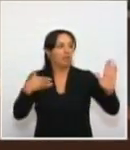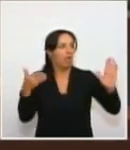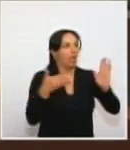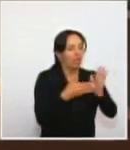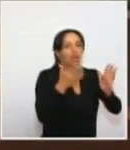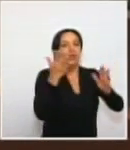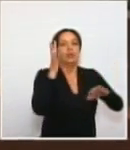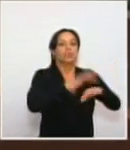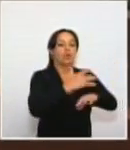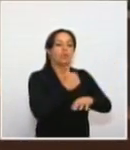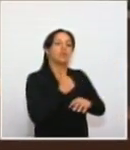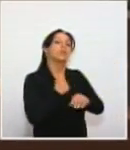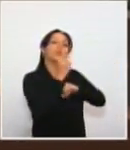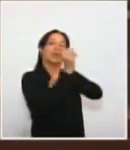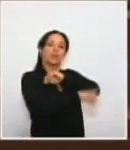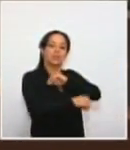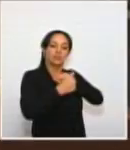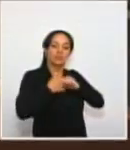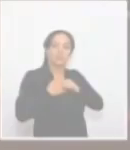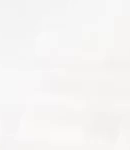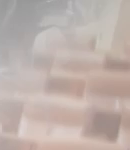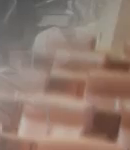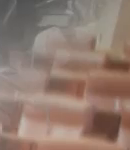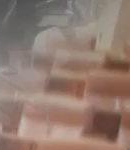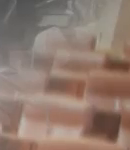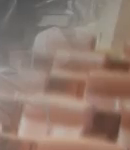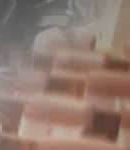debe ser juzgado por sus pares.